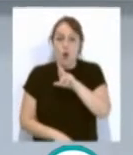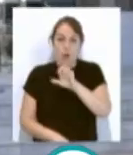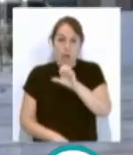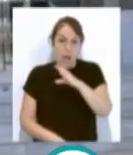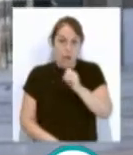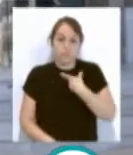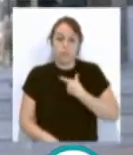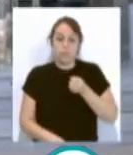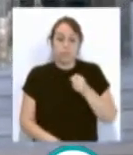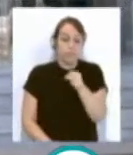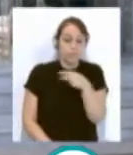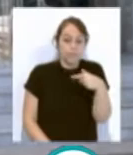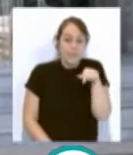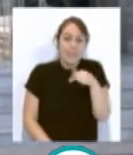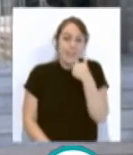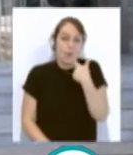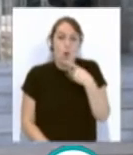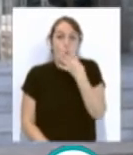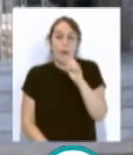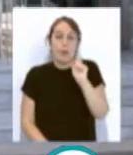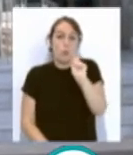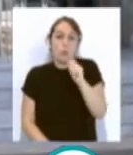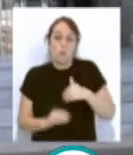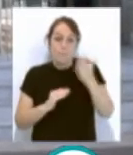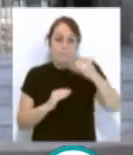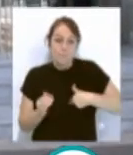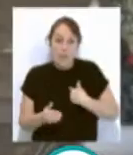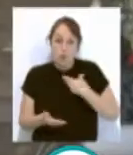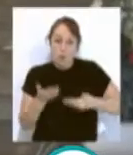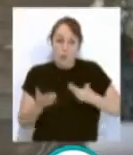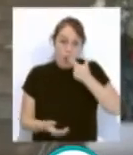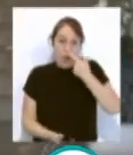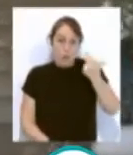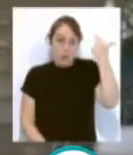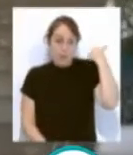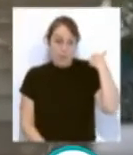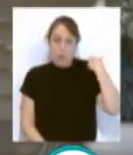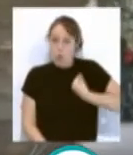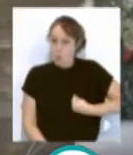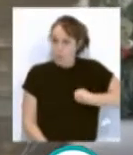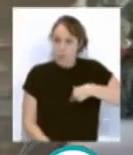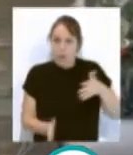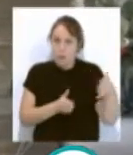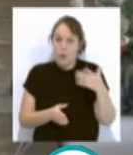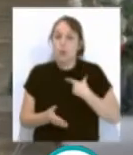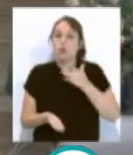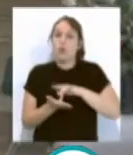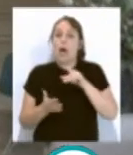un registro que supone 40 puntos menos con respecto al mismo periodo de 2019, cuando llegó al 86